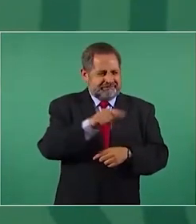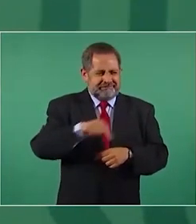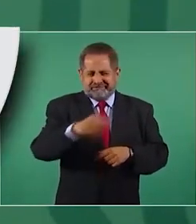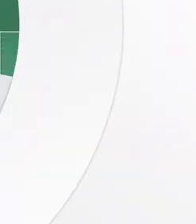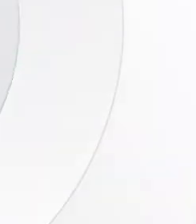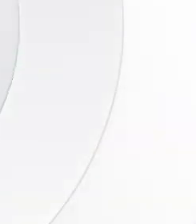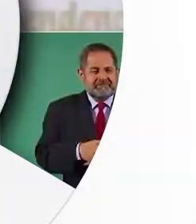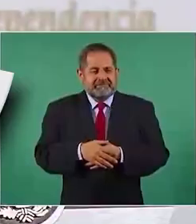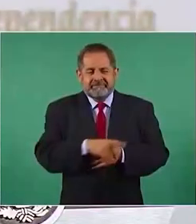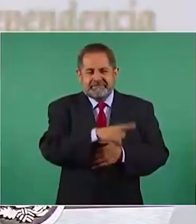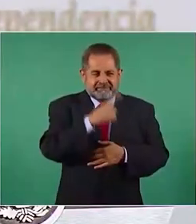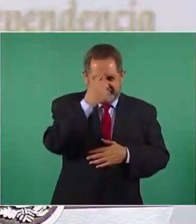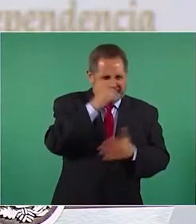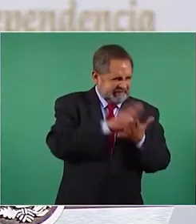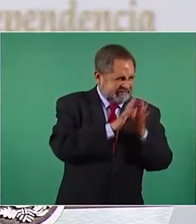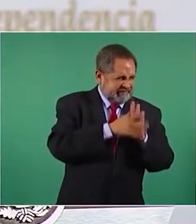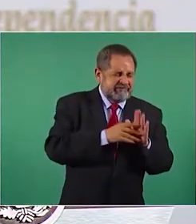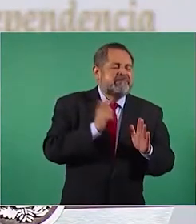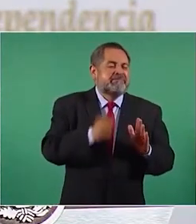completamente.